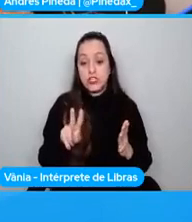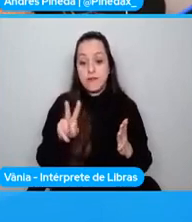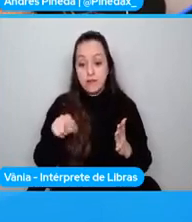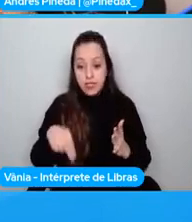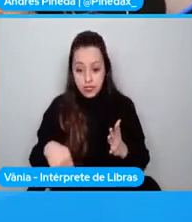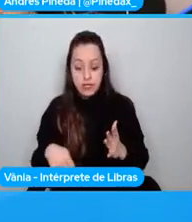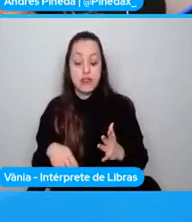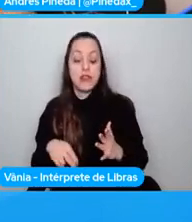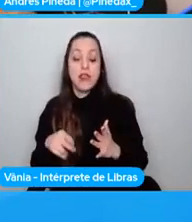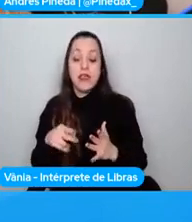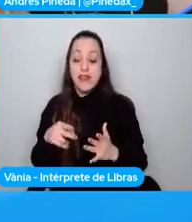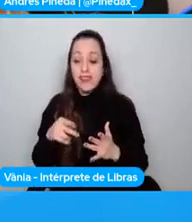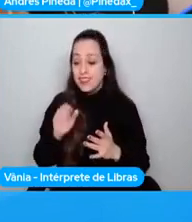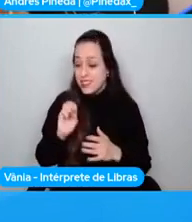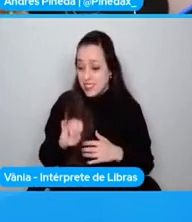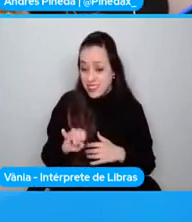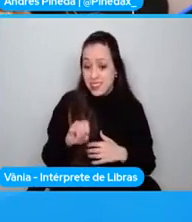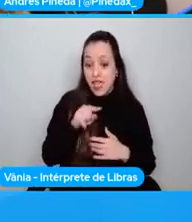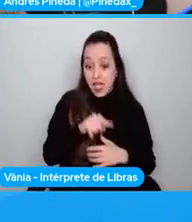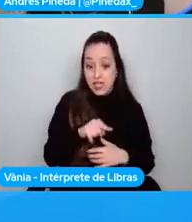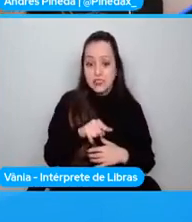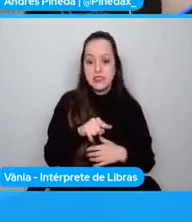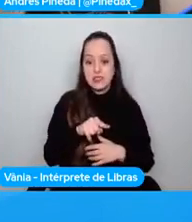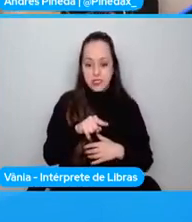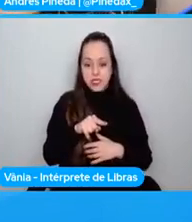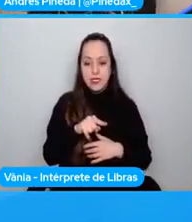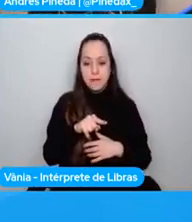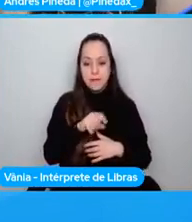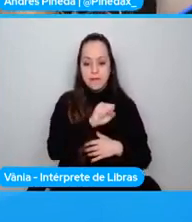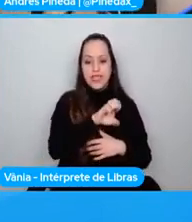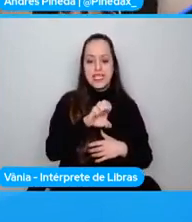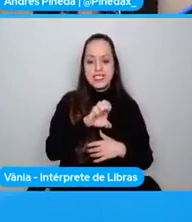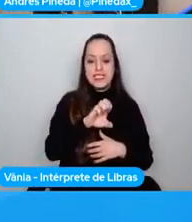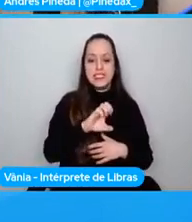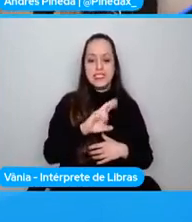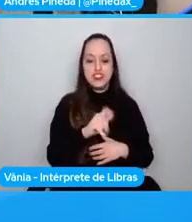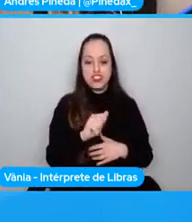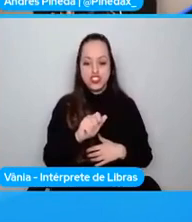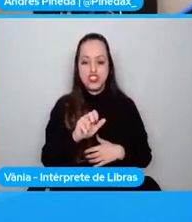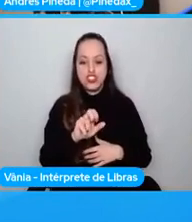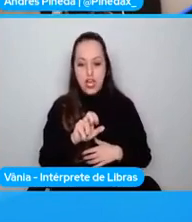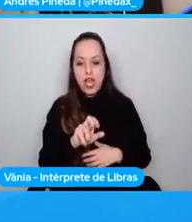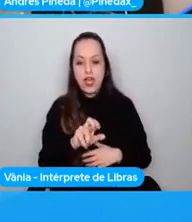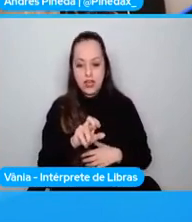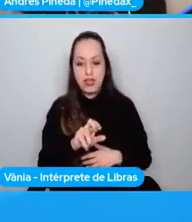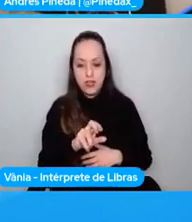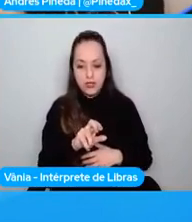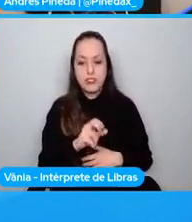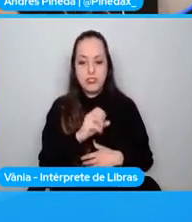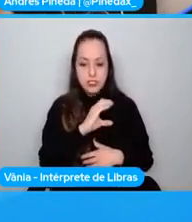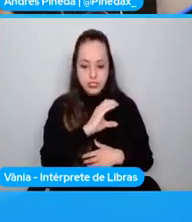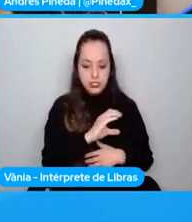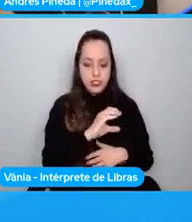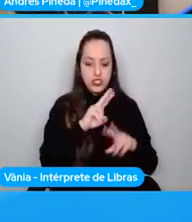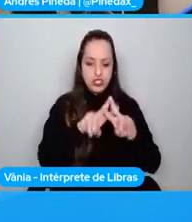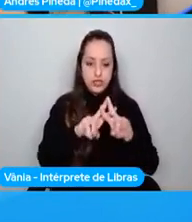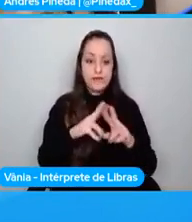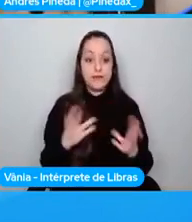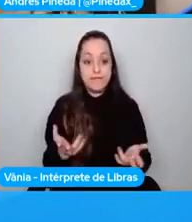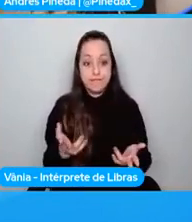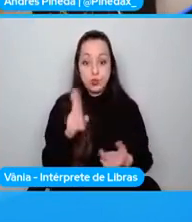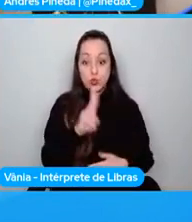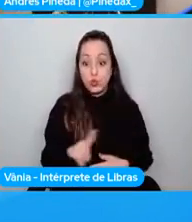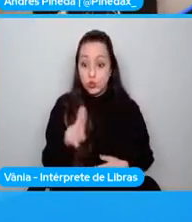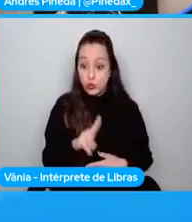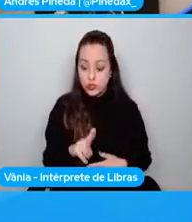igual, si comunidades como C-Sharp han logrado llevar C-Sharp al browser, ¿qué